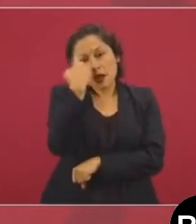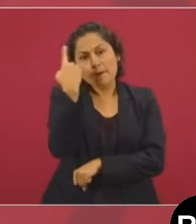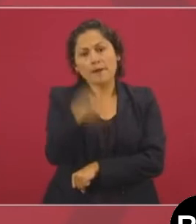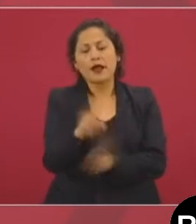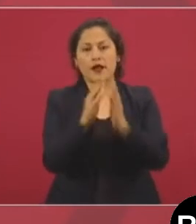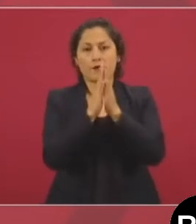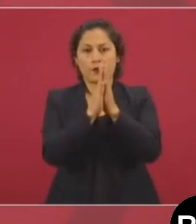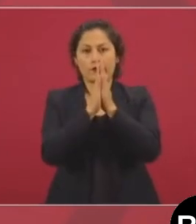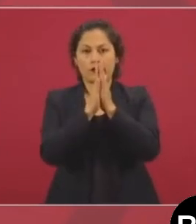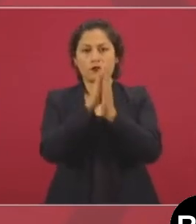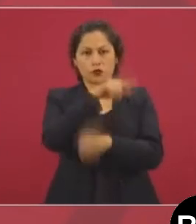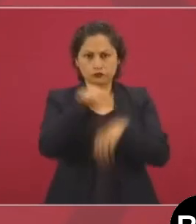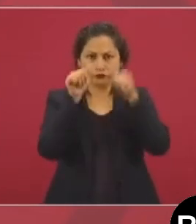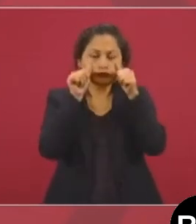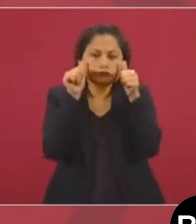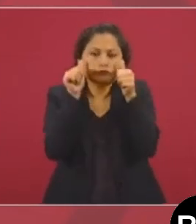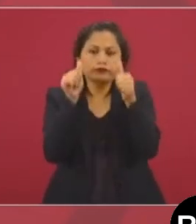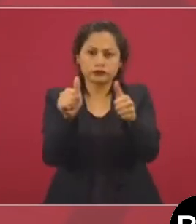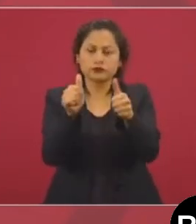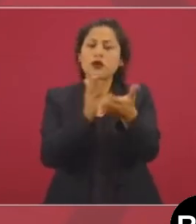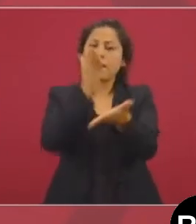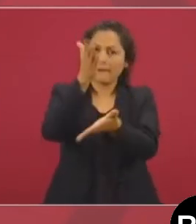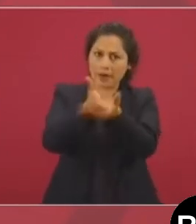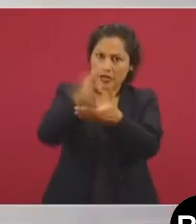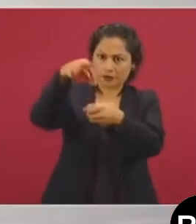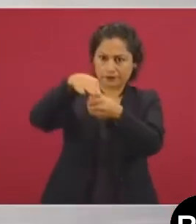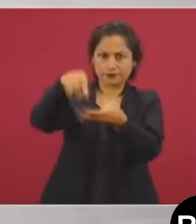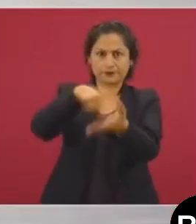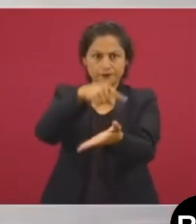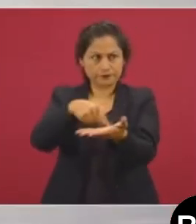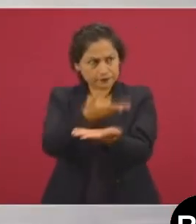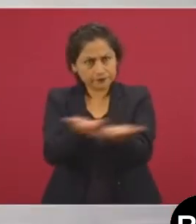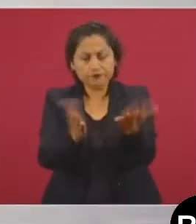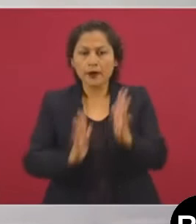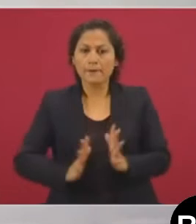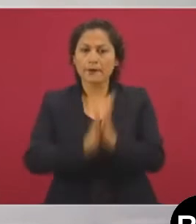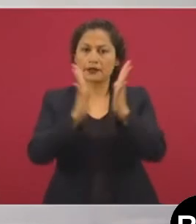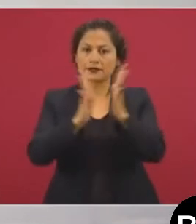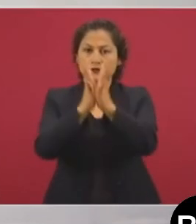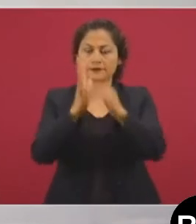las elecciones y que